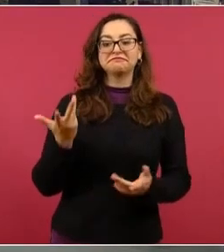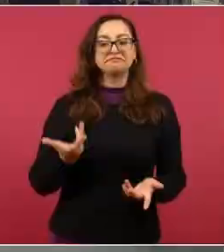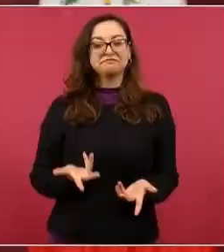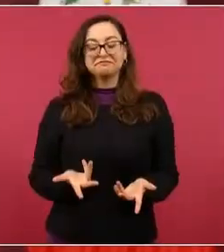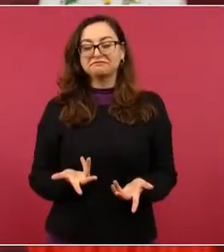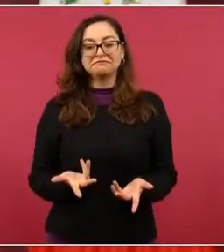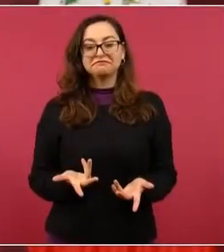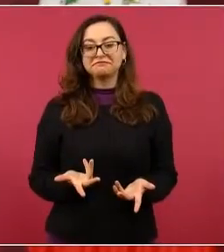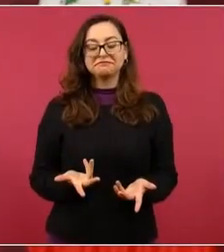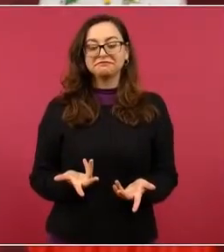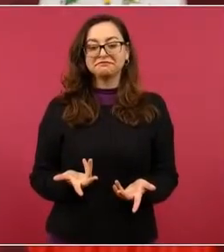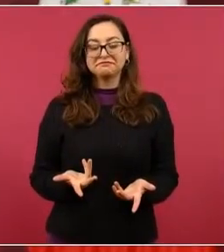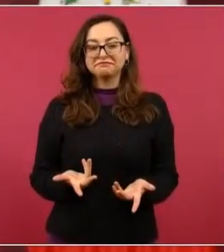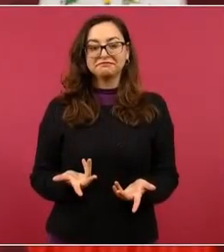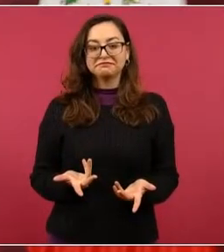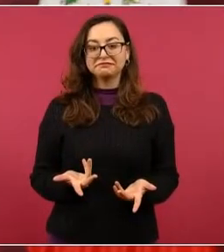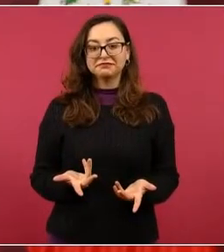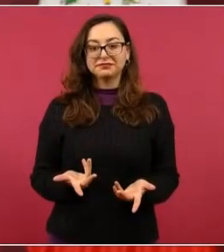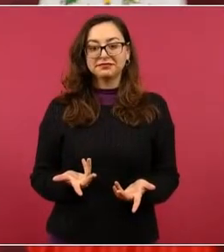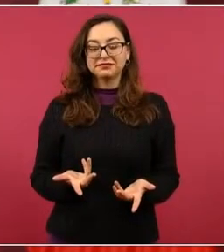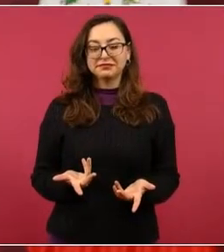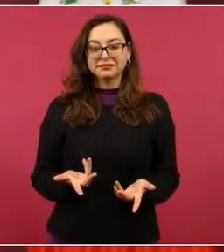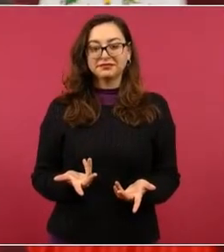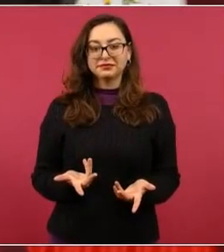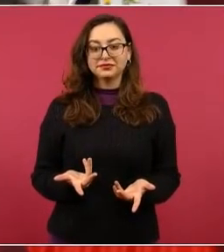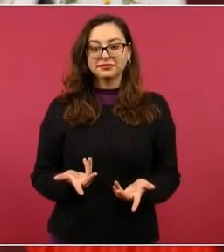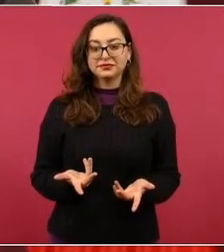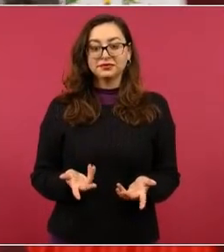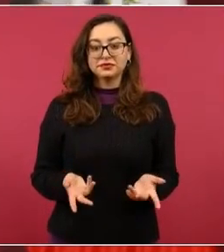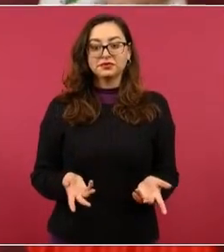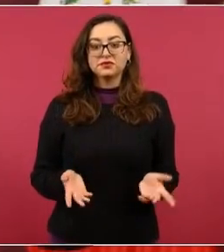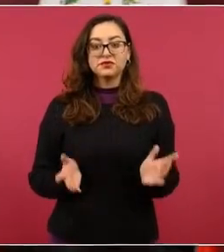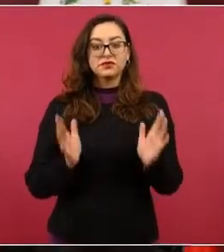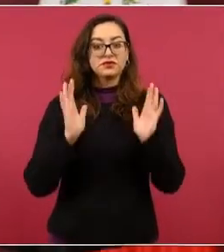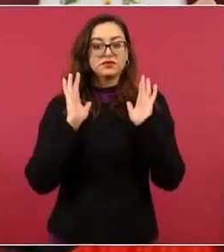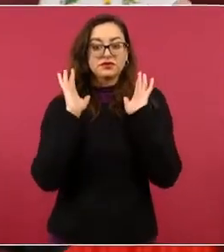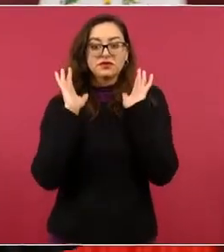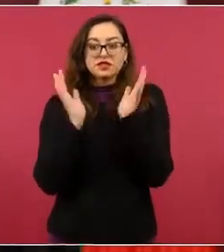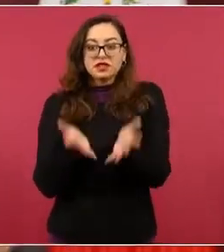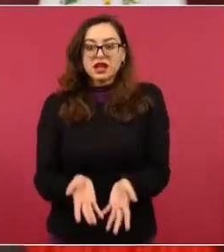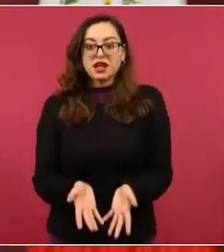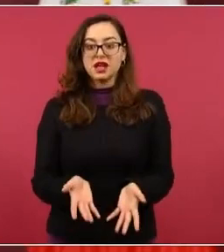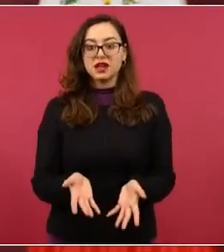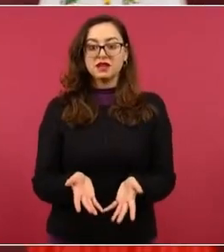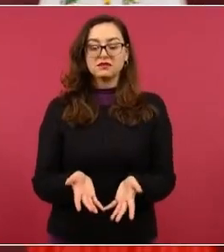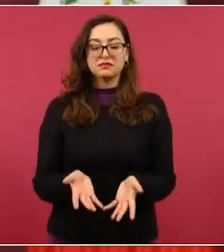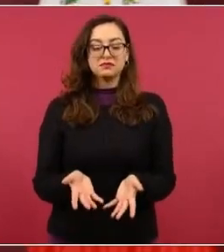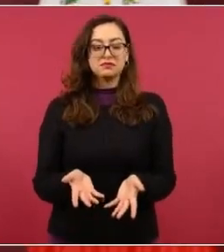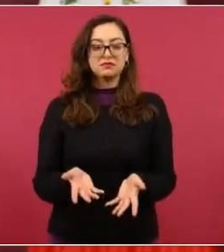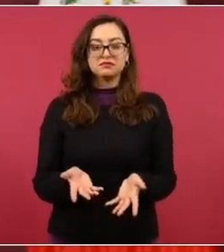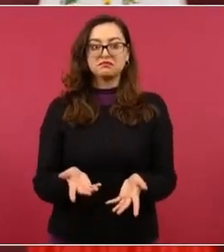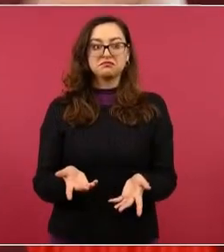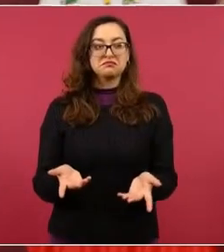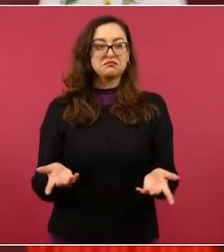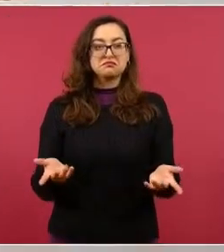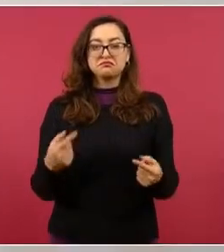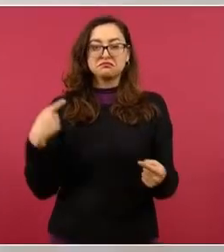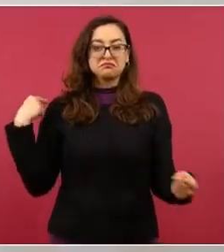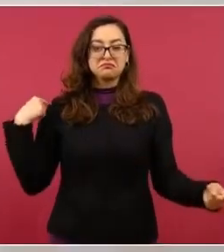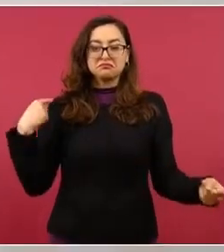ya llevamos como mil